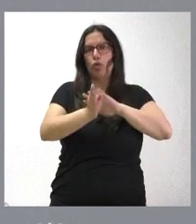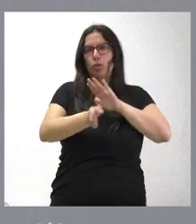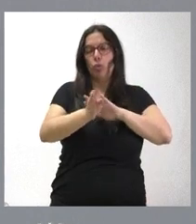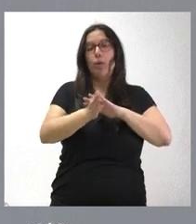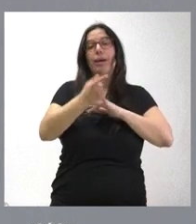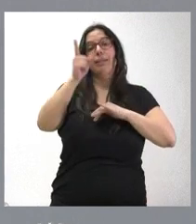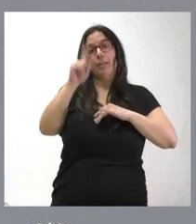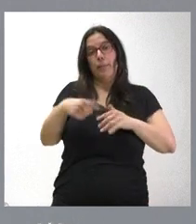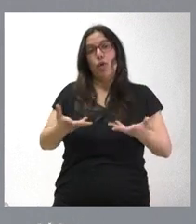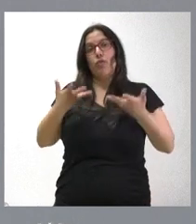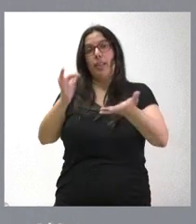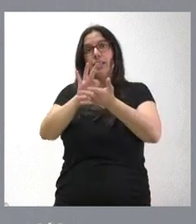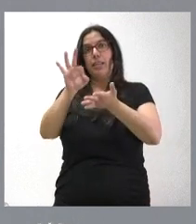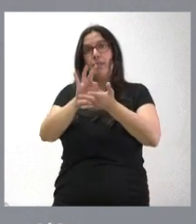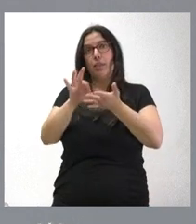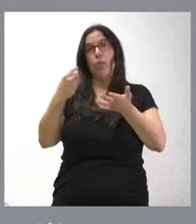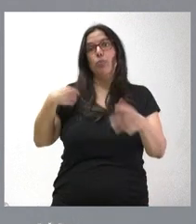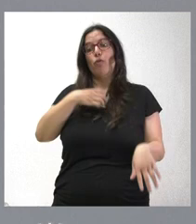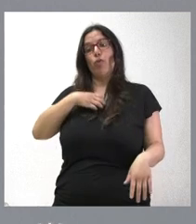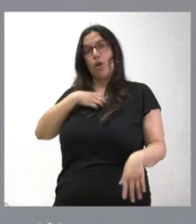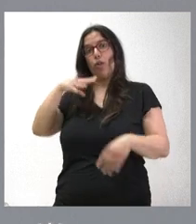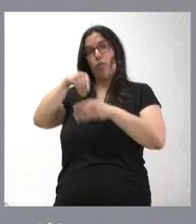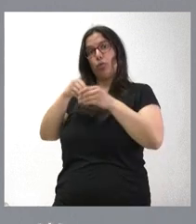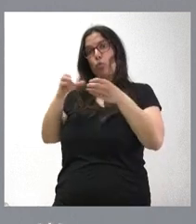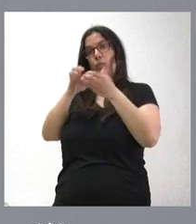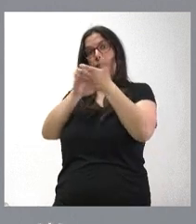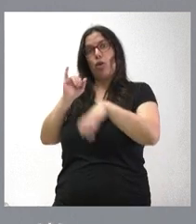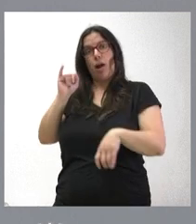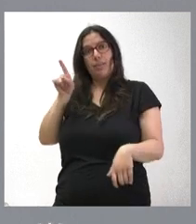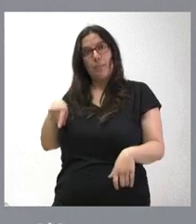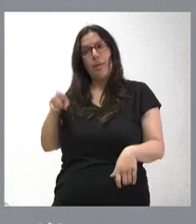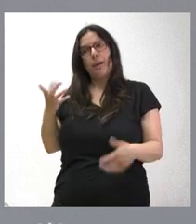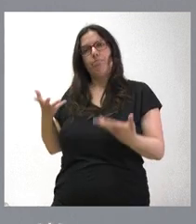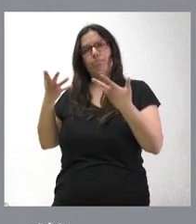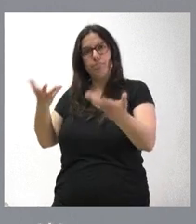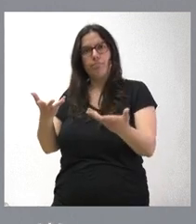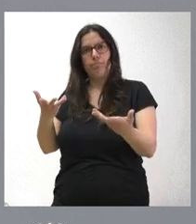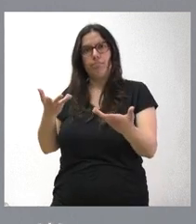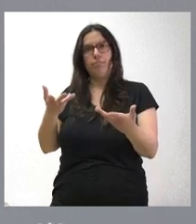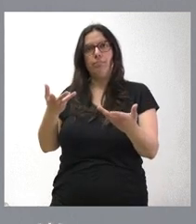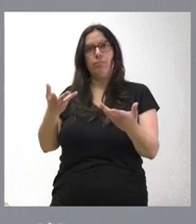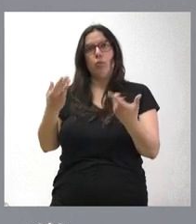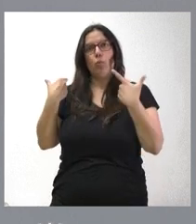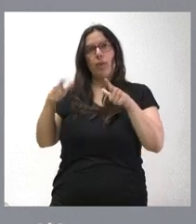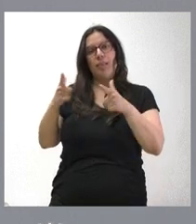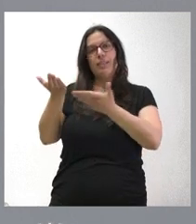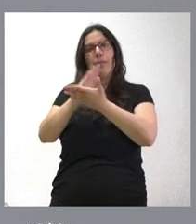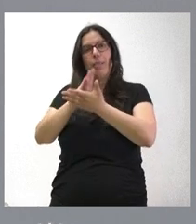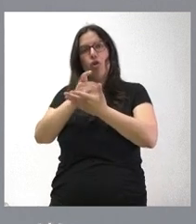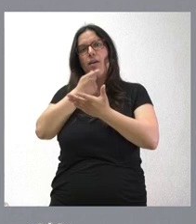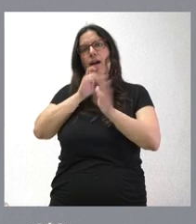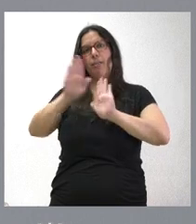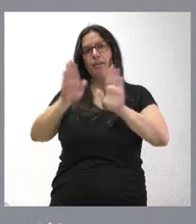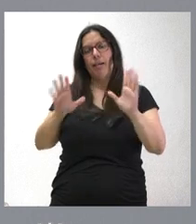a la vez, ofrecer el servicio que ofrecen los empleados públicos de la Junta de Castilla y de un servicio público que es el que es ofrecido por las unidades de mediación, arbitraje y